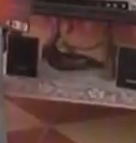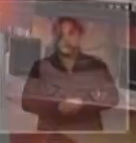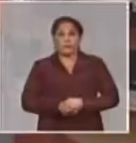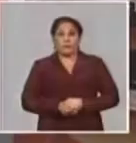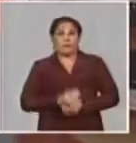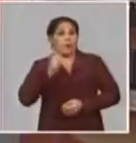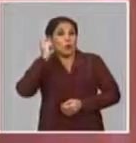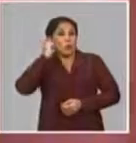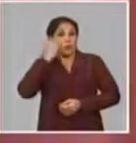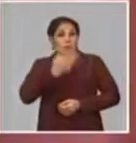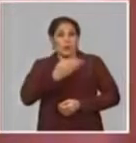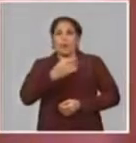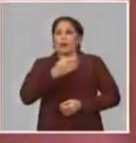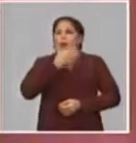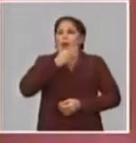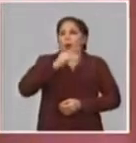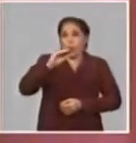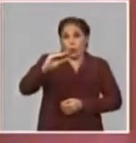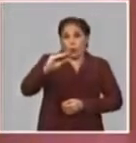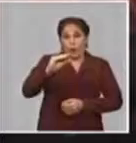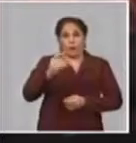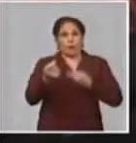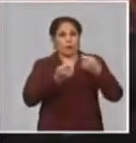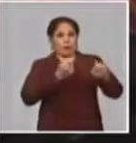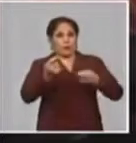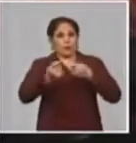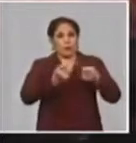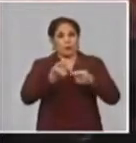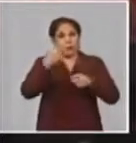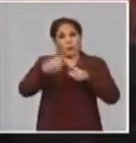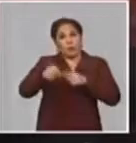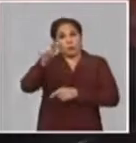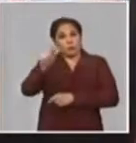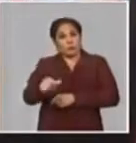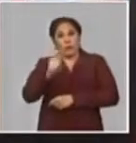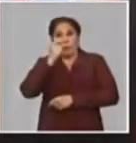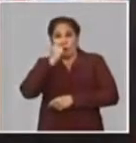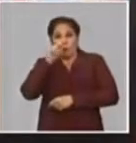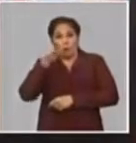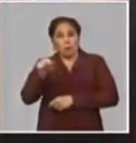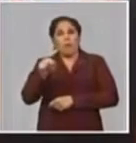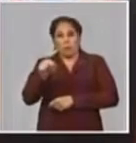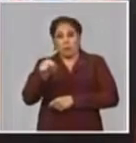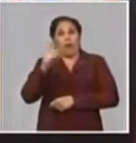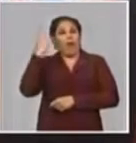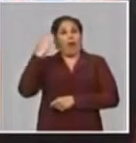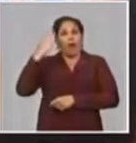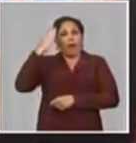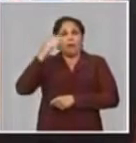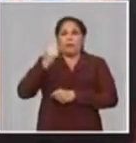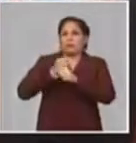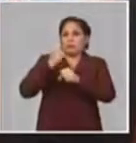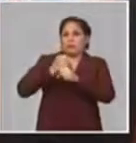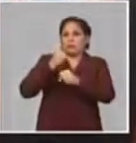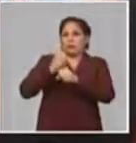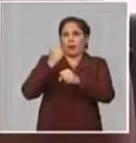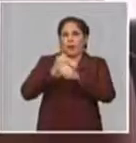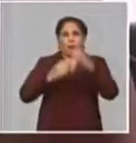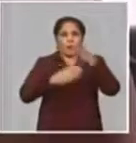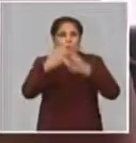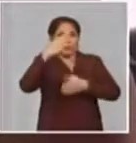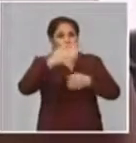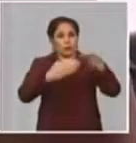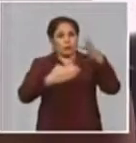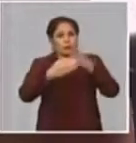Grisel Pupo Sayas, jubilada del sector del comercio, y Luis Enrique Rodríguez Santana, quien dedicaba sus años de trabajo a la construcción,